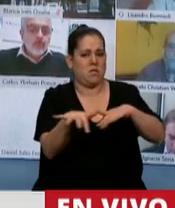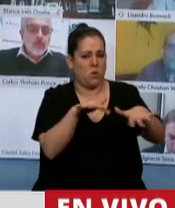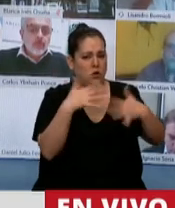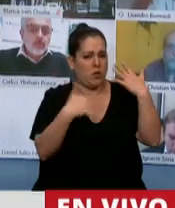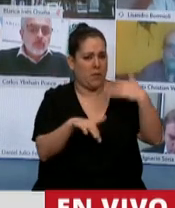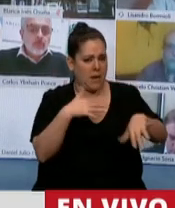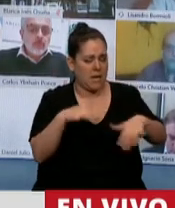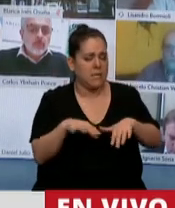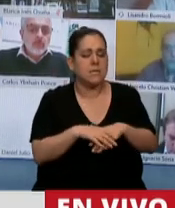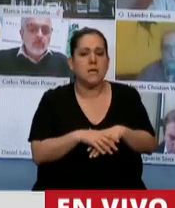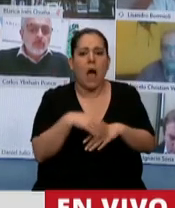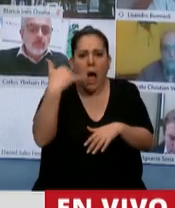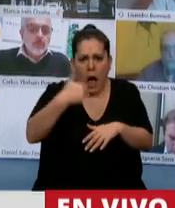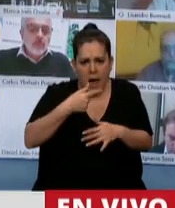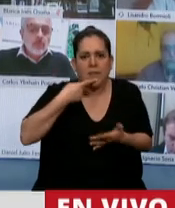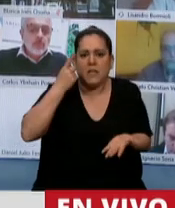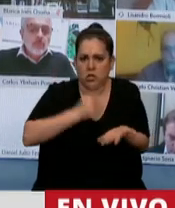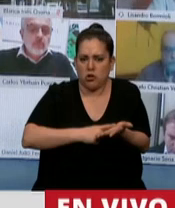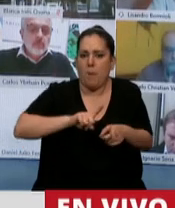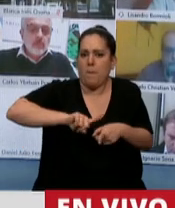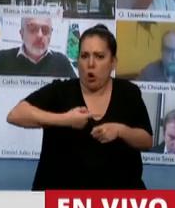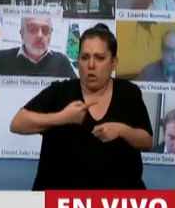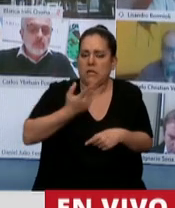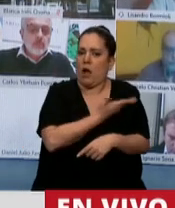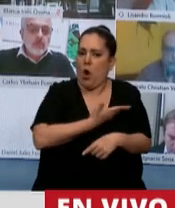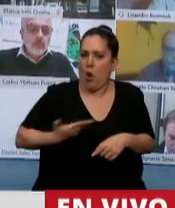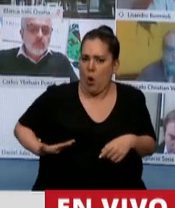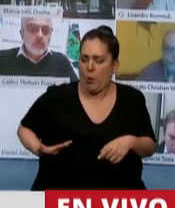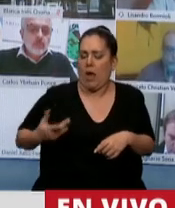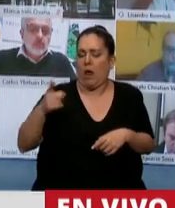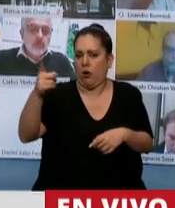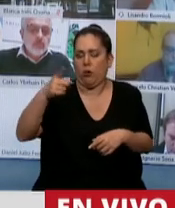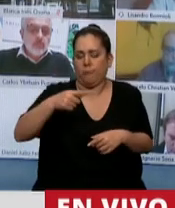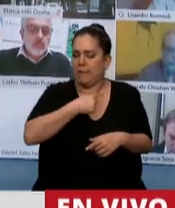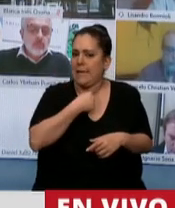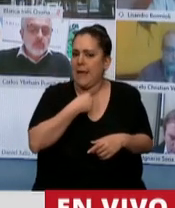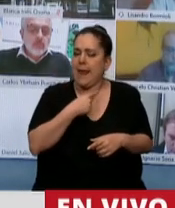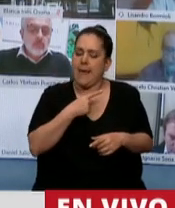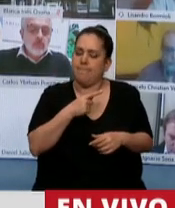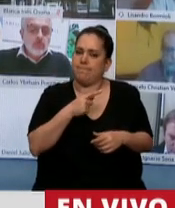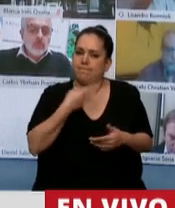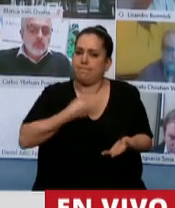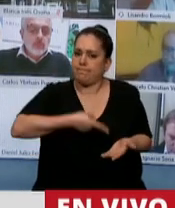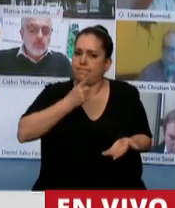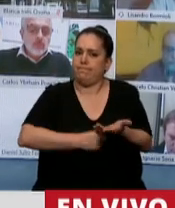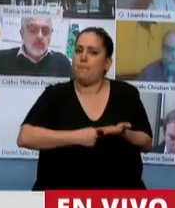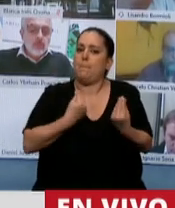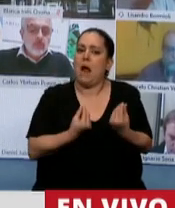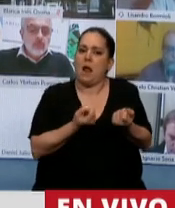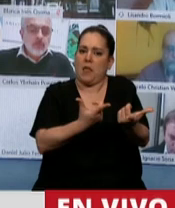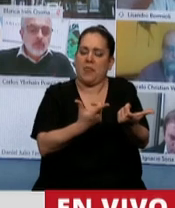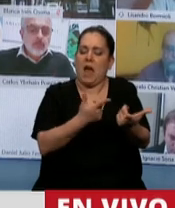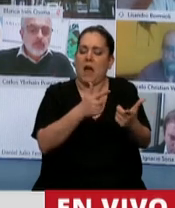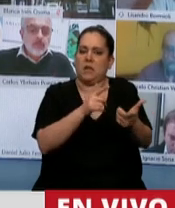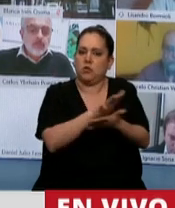emergencia. Hay una decisión política del gobierno desde el primer día de tomar medidas de salvataje del